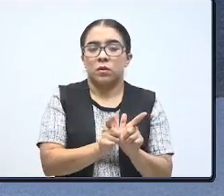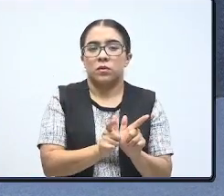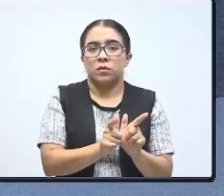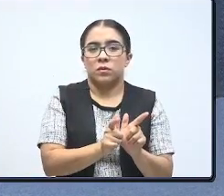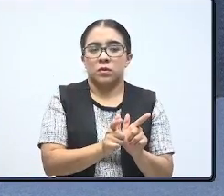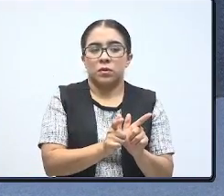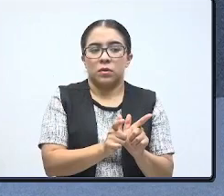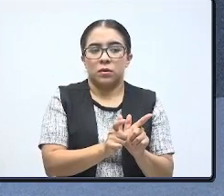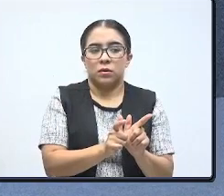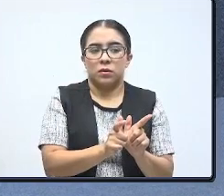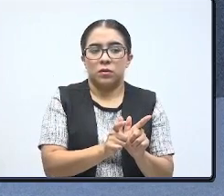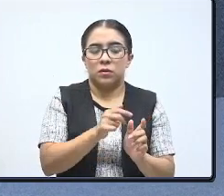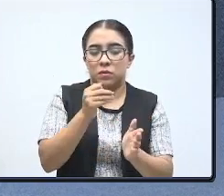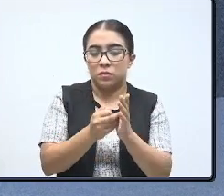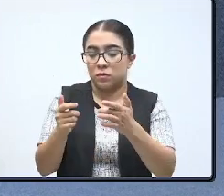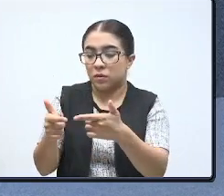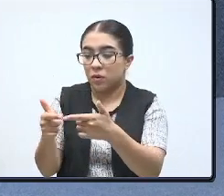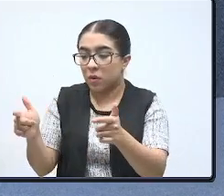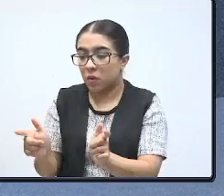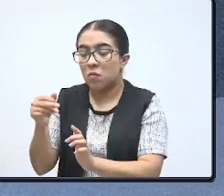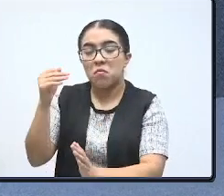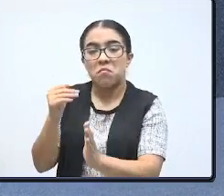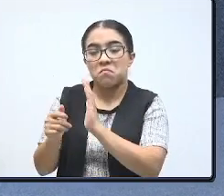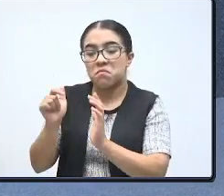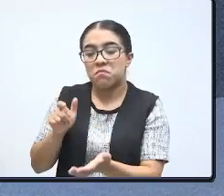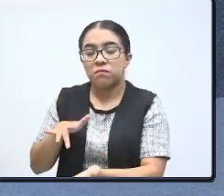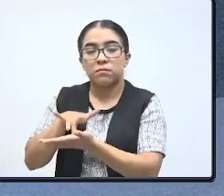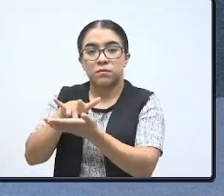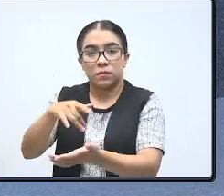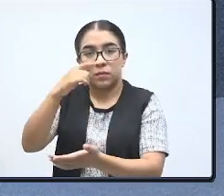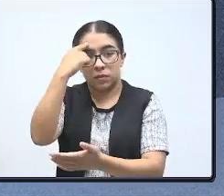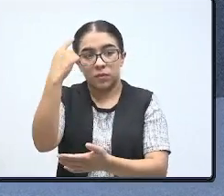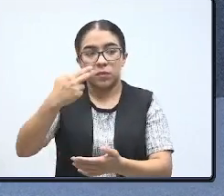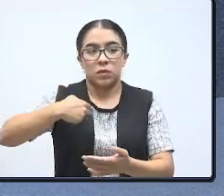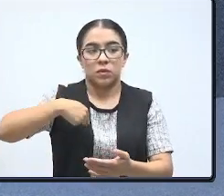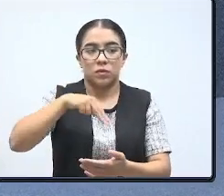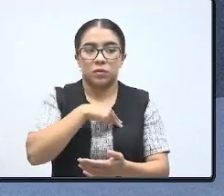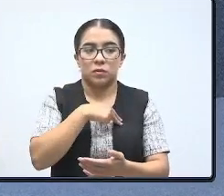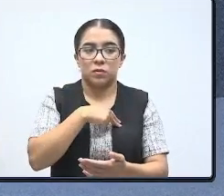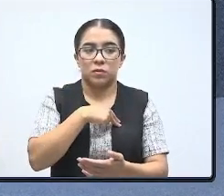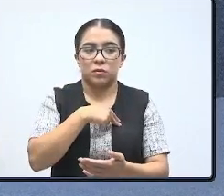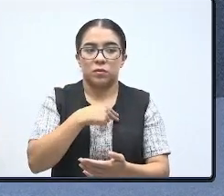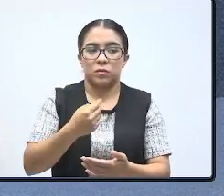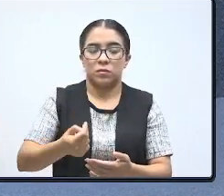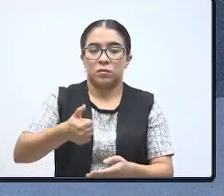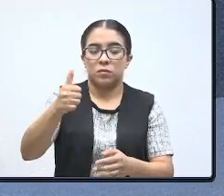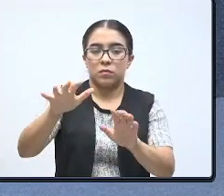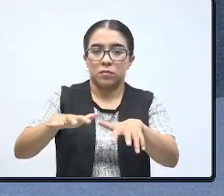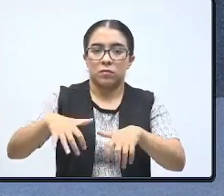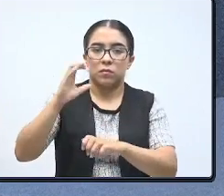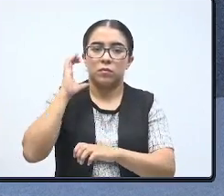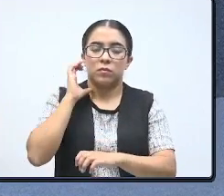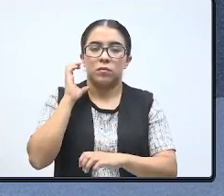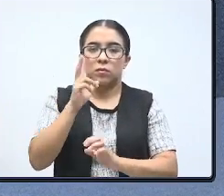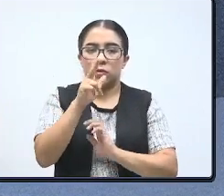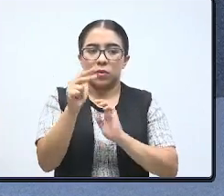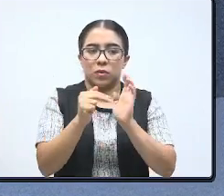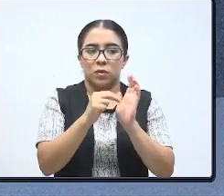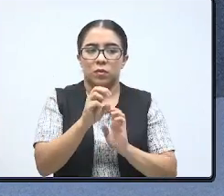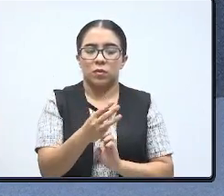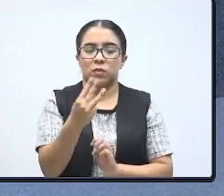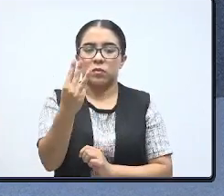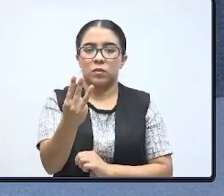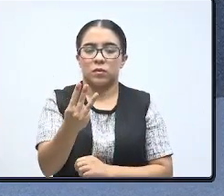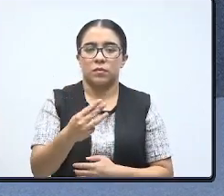vulnerabilidad o grupo étnico, por lo que sometemos a votación en pleno del primer Congreso Juvenil Hidalgo 2023,